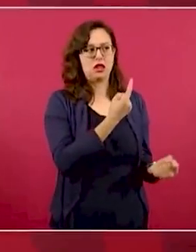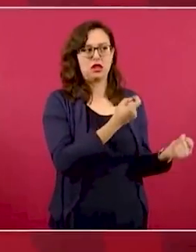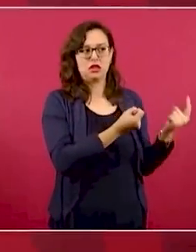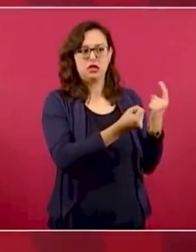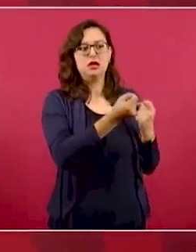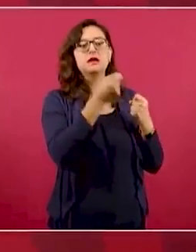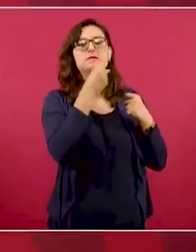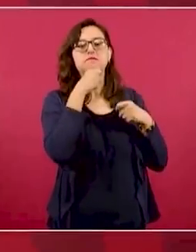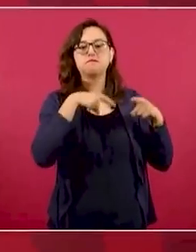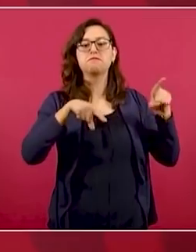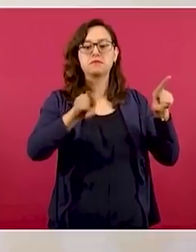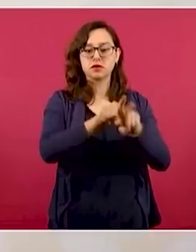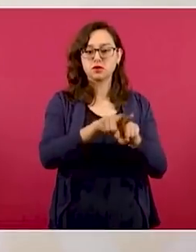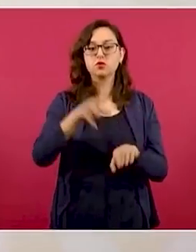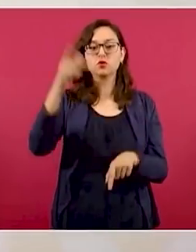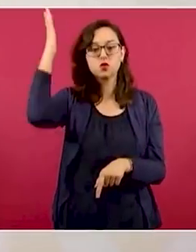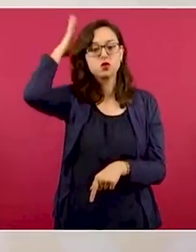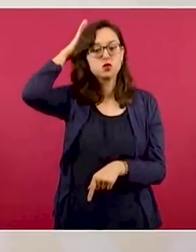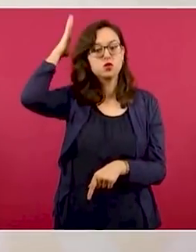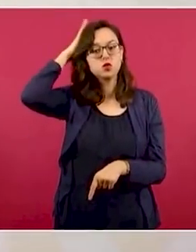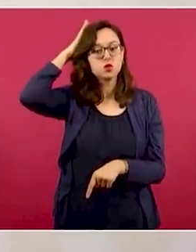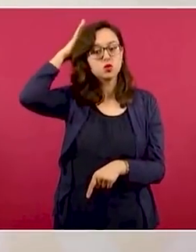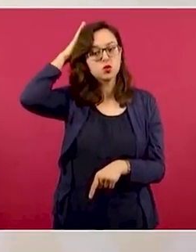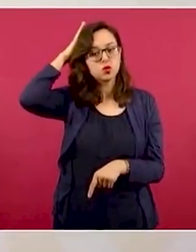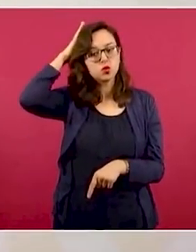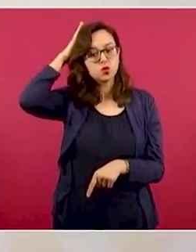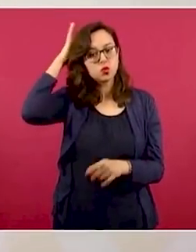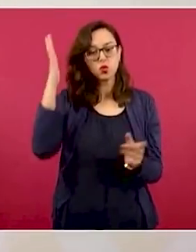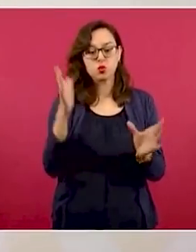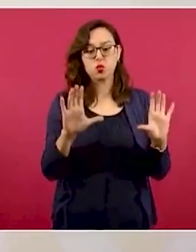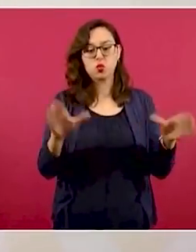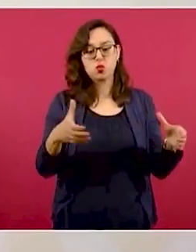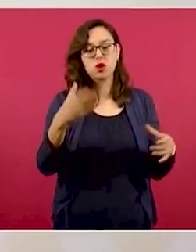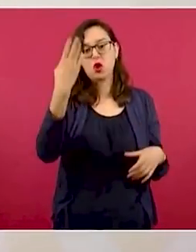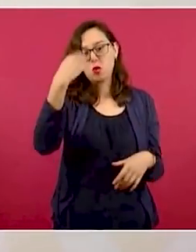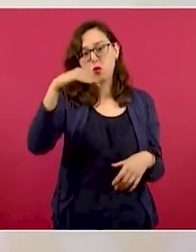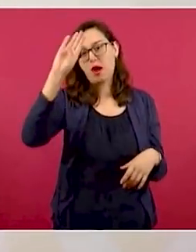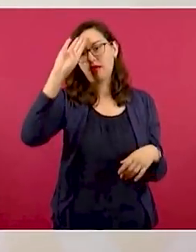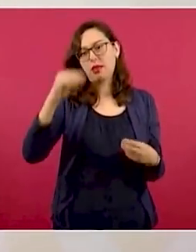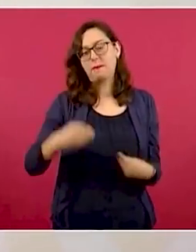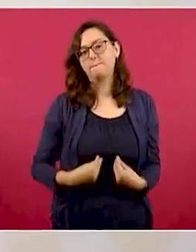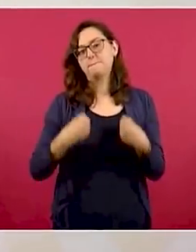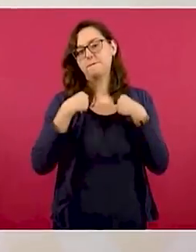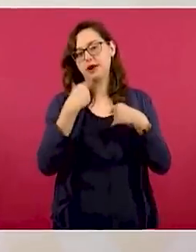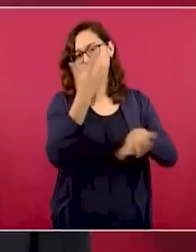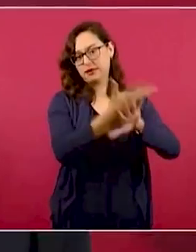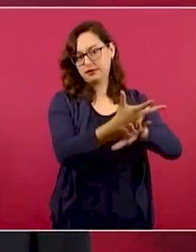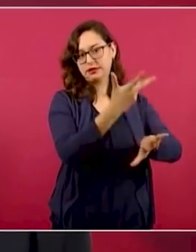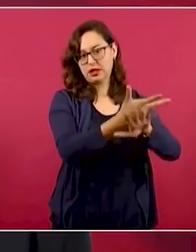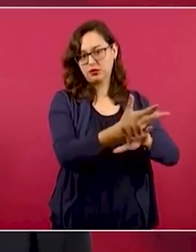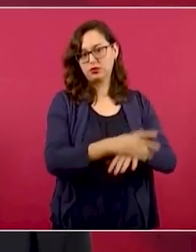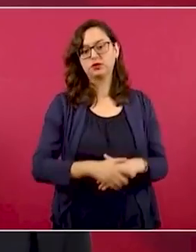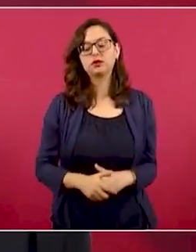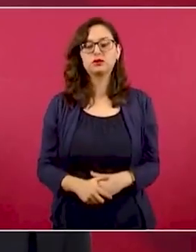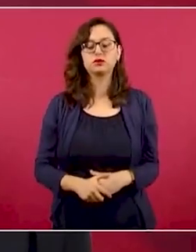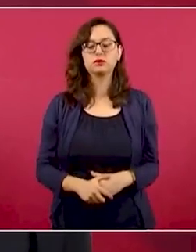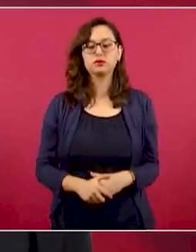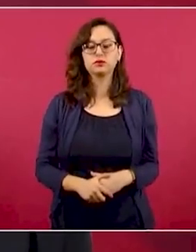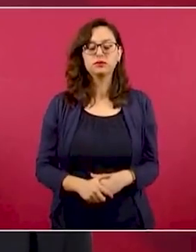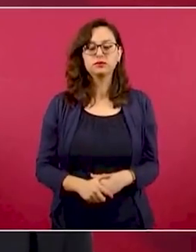de todos, de algunos dirigentes de la comunidad cubana en Estados Unidos,